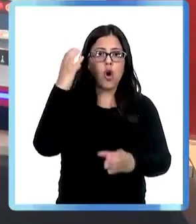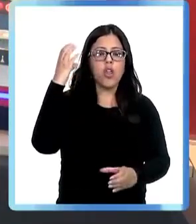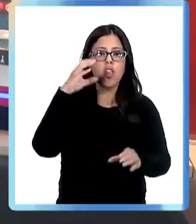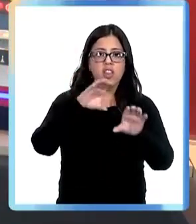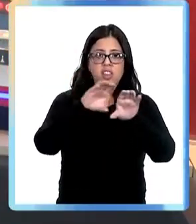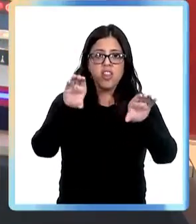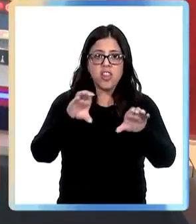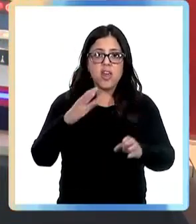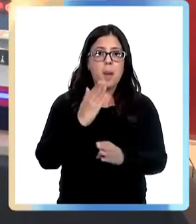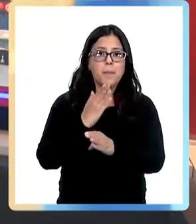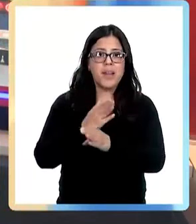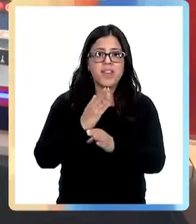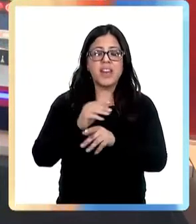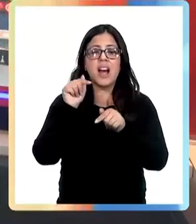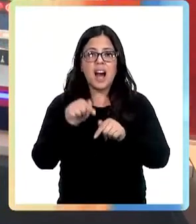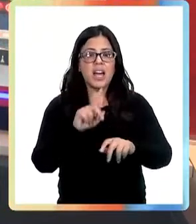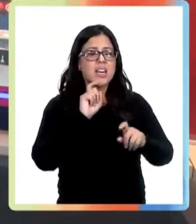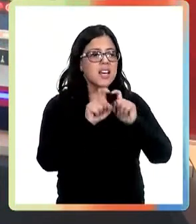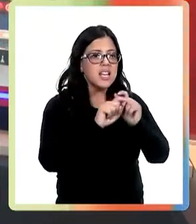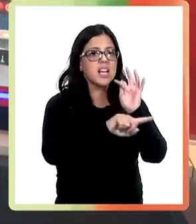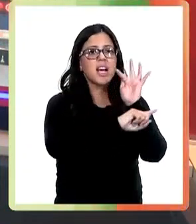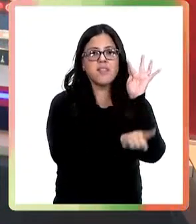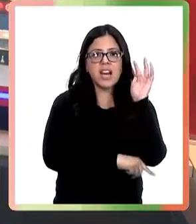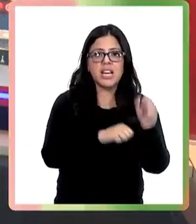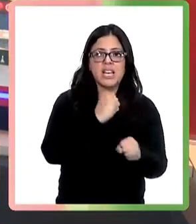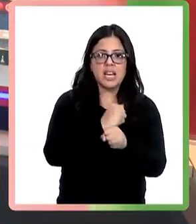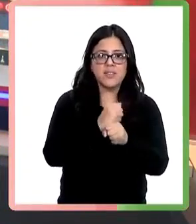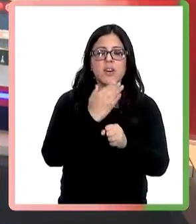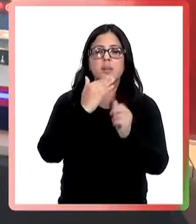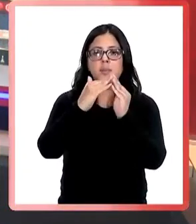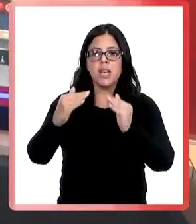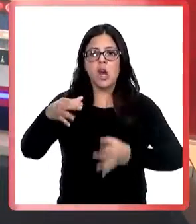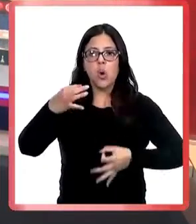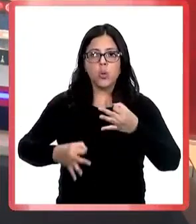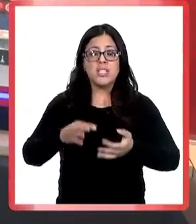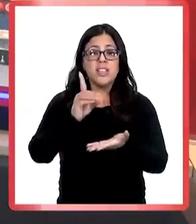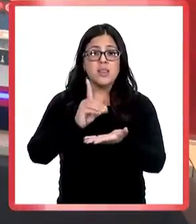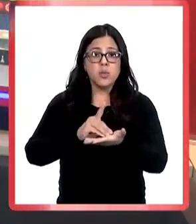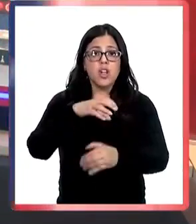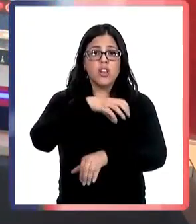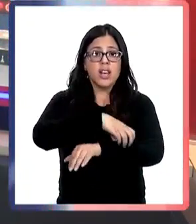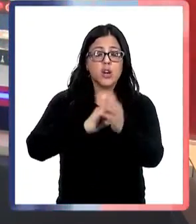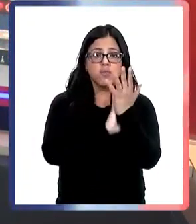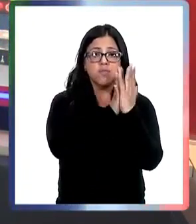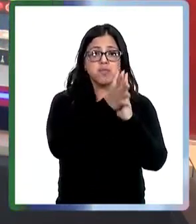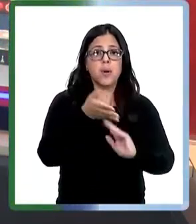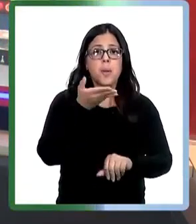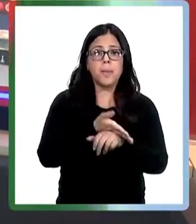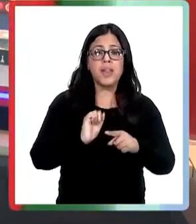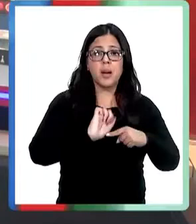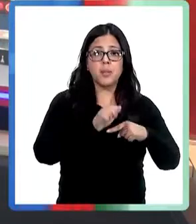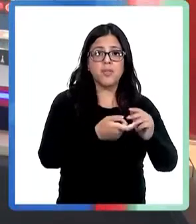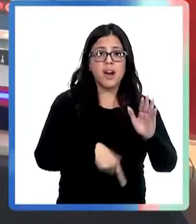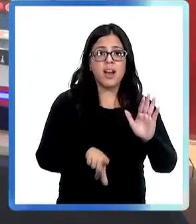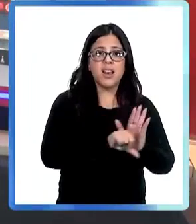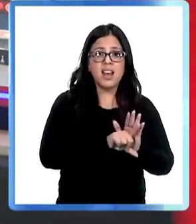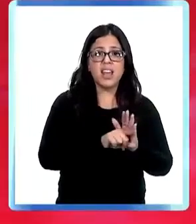mientras que diputados de la Araucanía piden aprobar la ley de usurpación. Universidad Autónoma Televisión con el reporte.